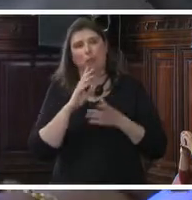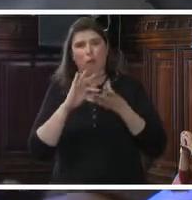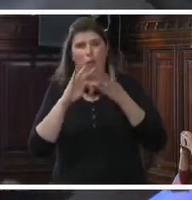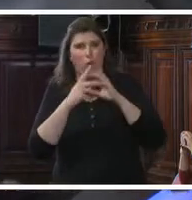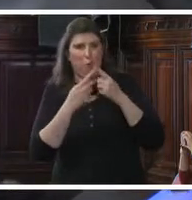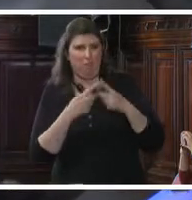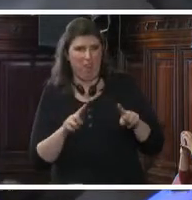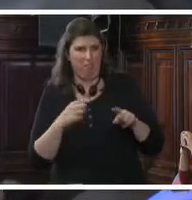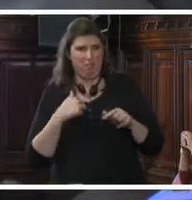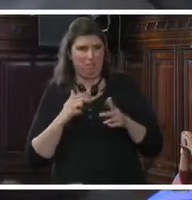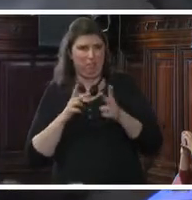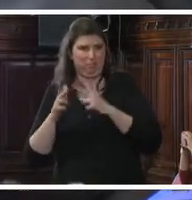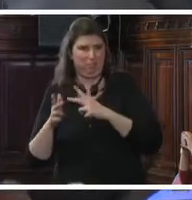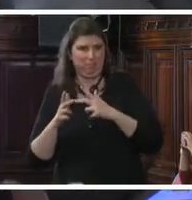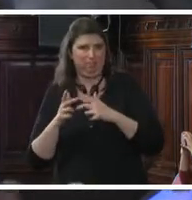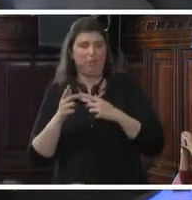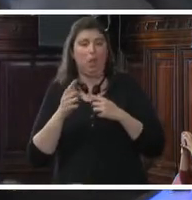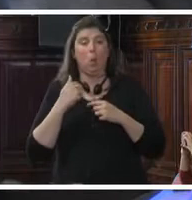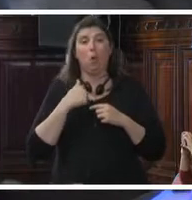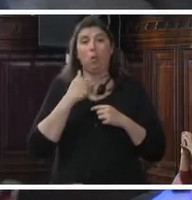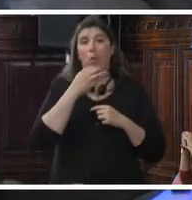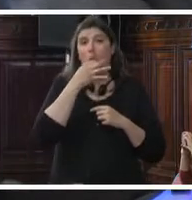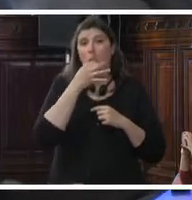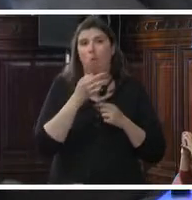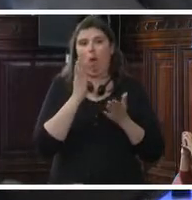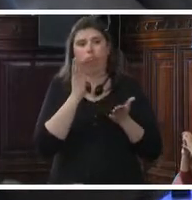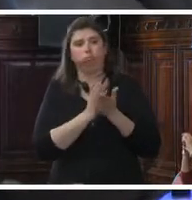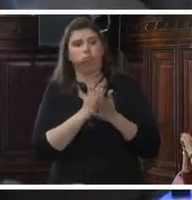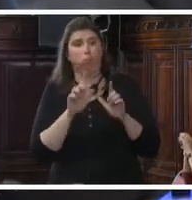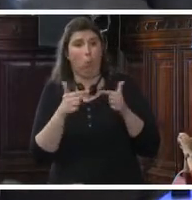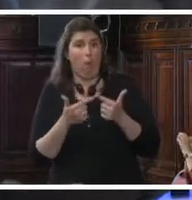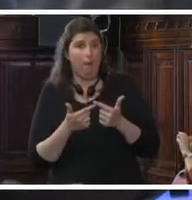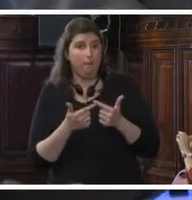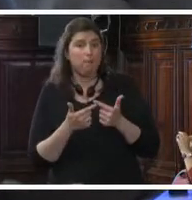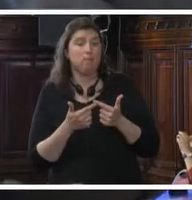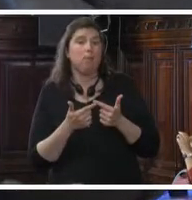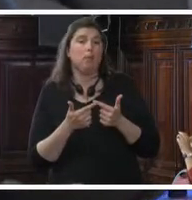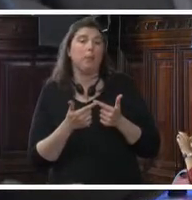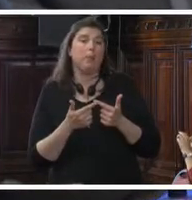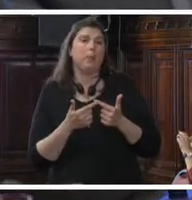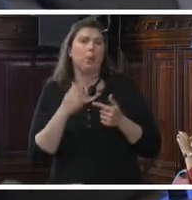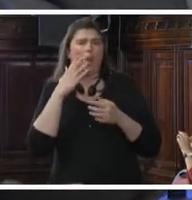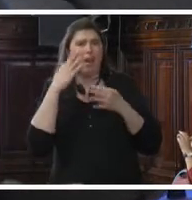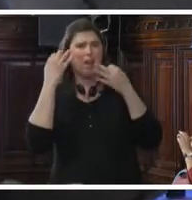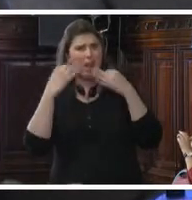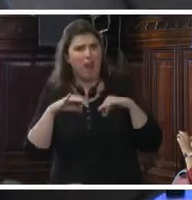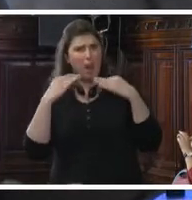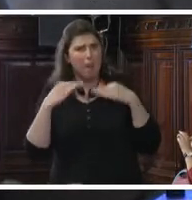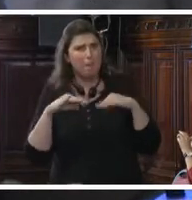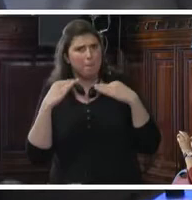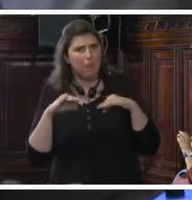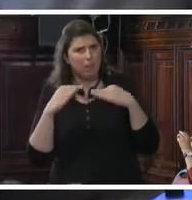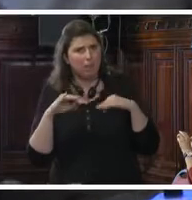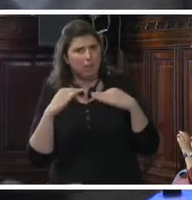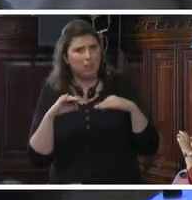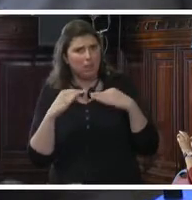lo voy a decir, cuando hablamos de impunidad, de lo que realmente estamos hablando